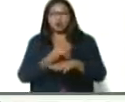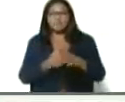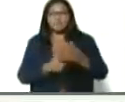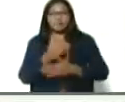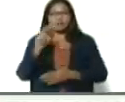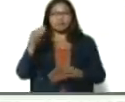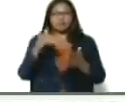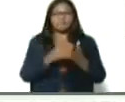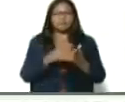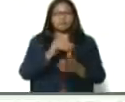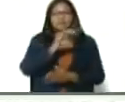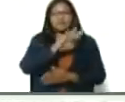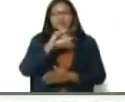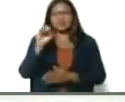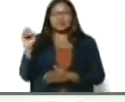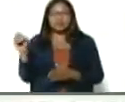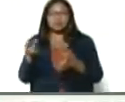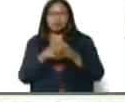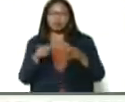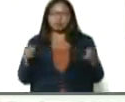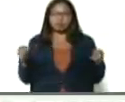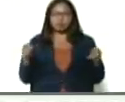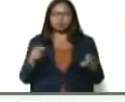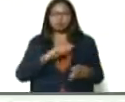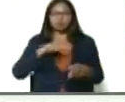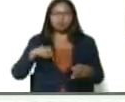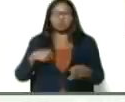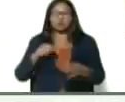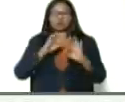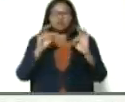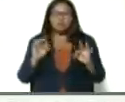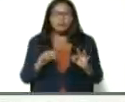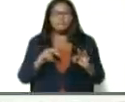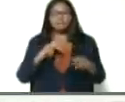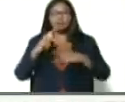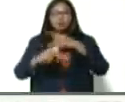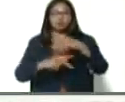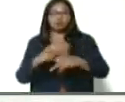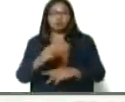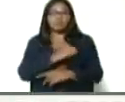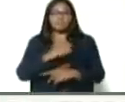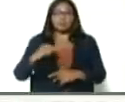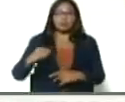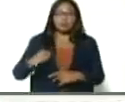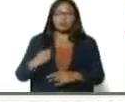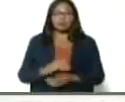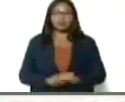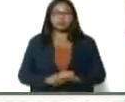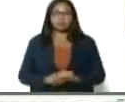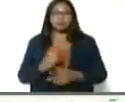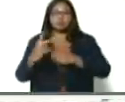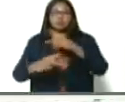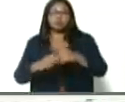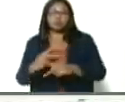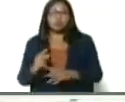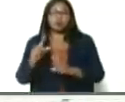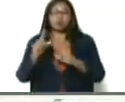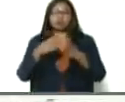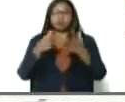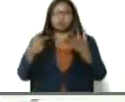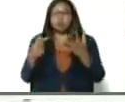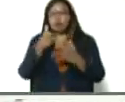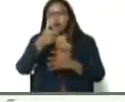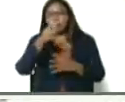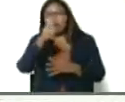.500 hectáreas, bajo la política de nuestro Ministerio de Agricultura, productores privados, productores medianos, con uqueros,